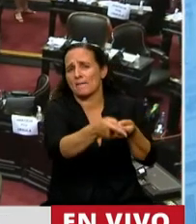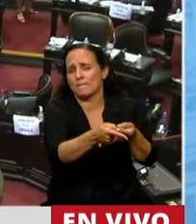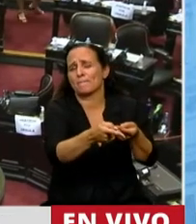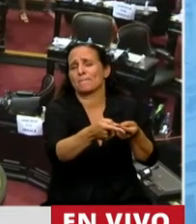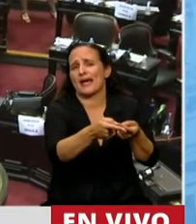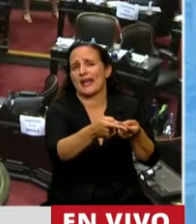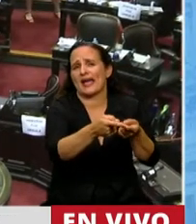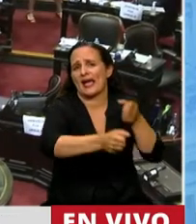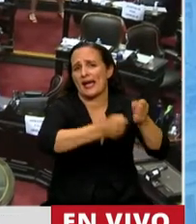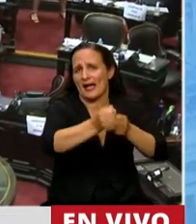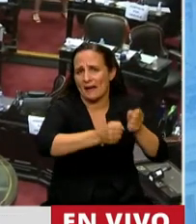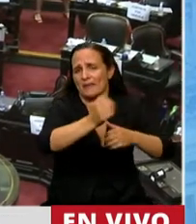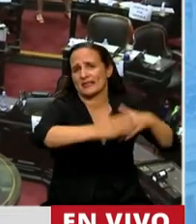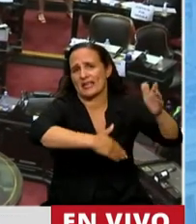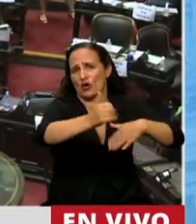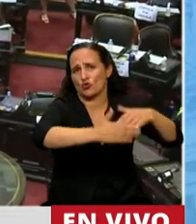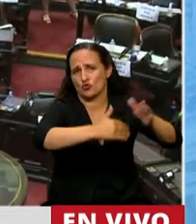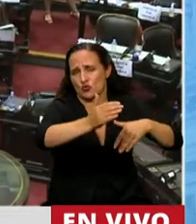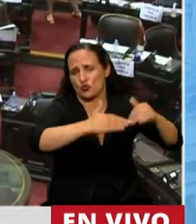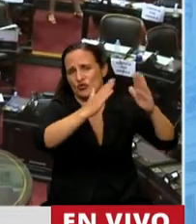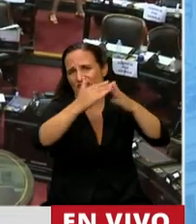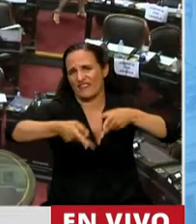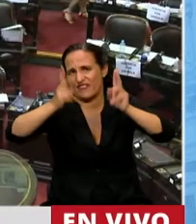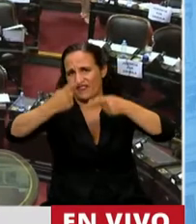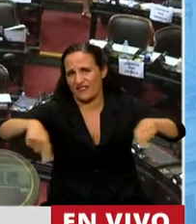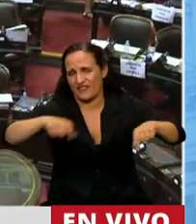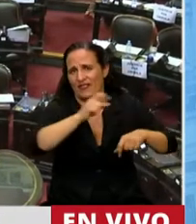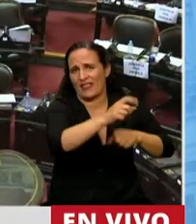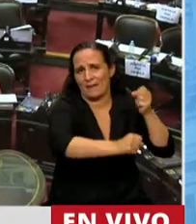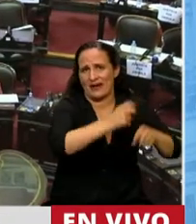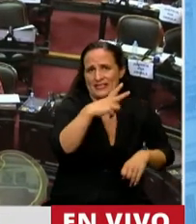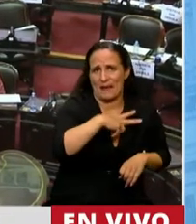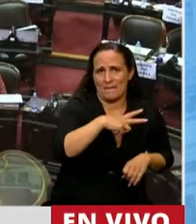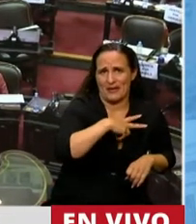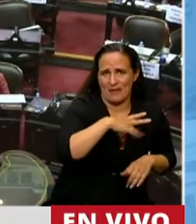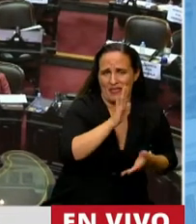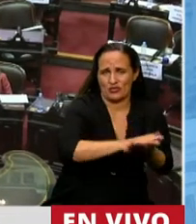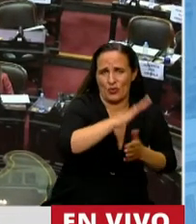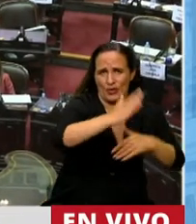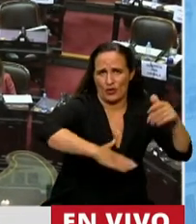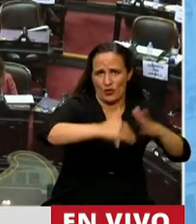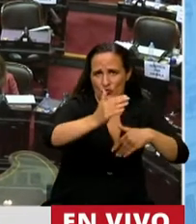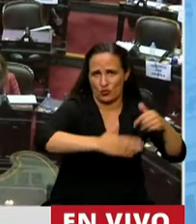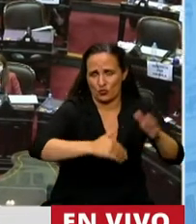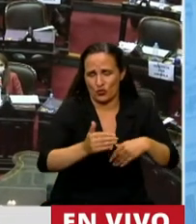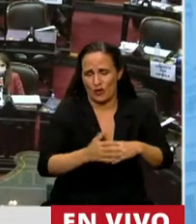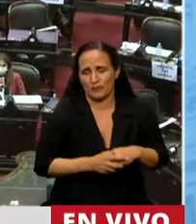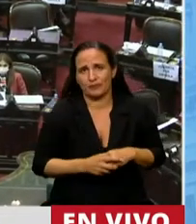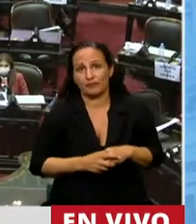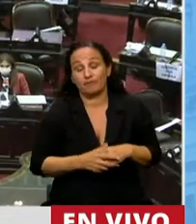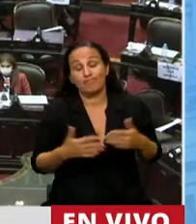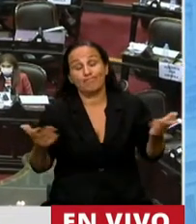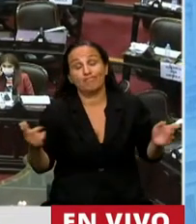actividad de las constructoras, la actividad privada de las empresas en lo que hace a la construcción. Y eso me parece que